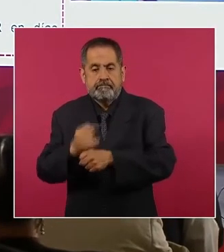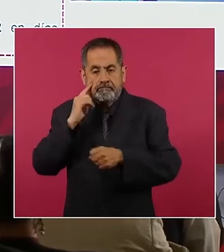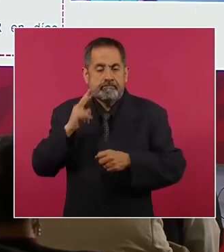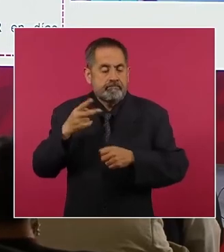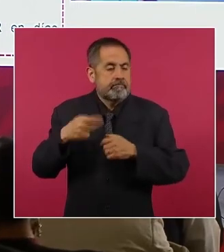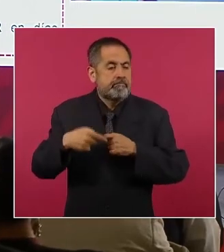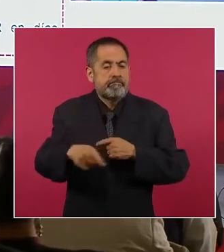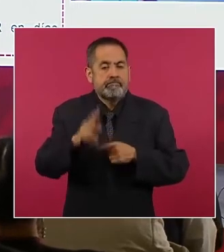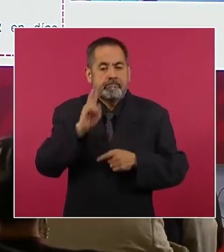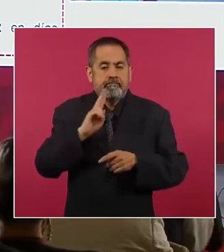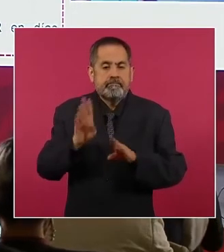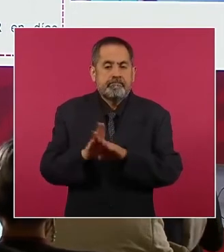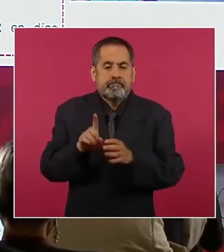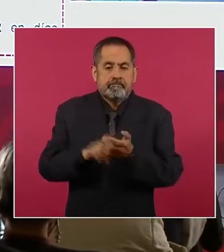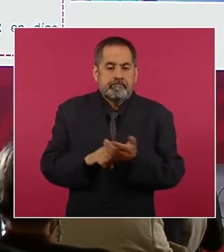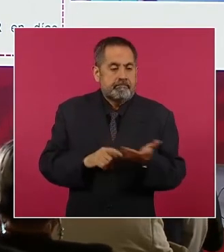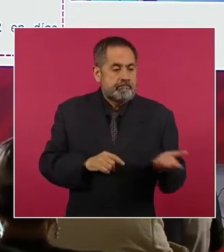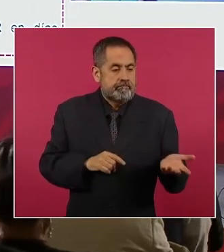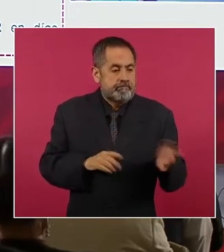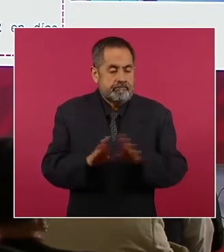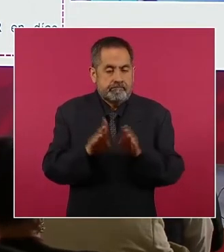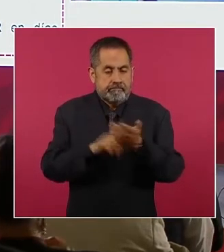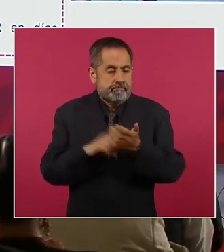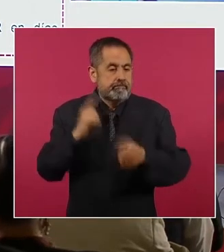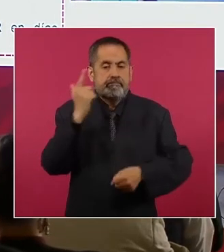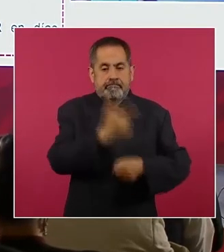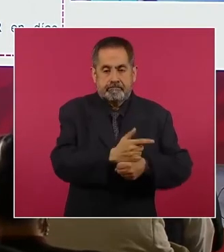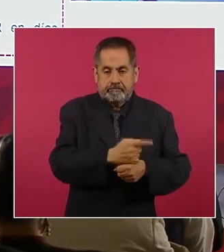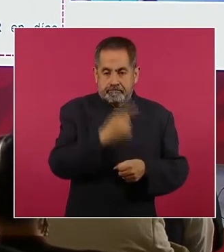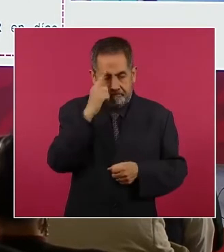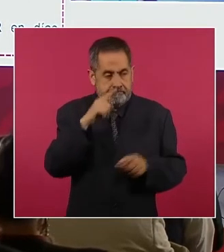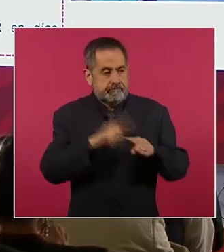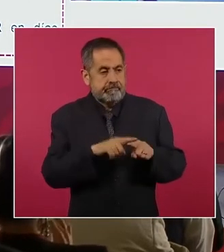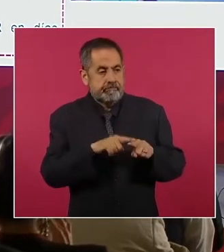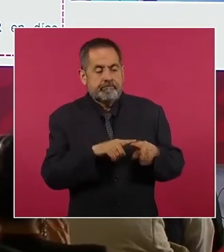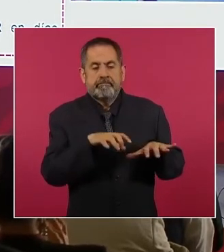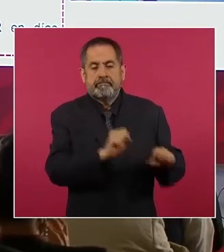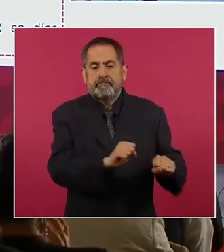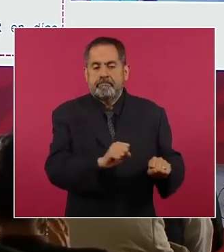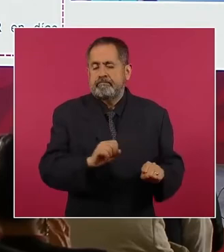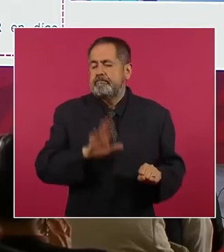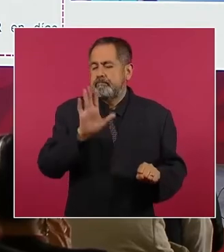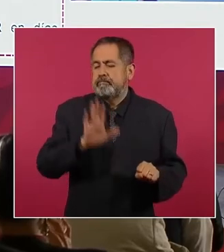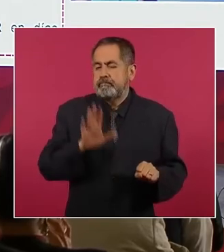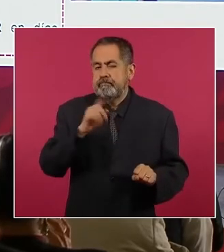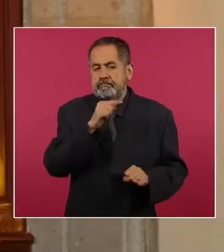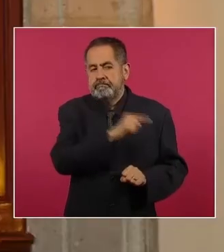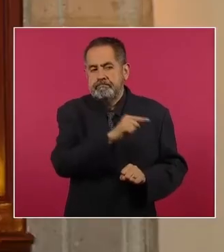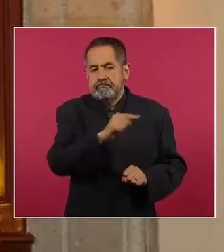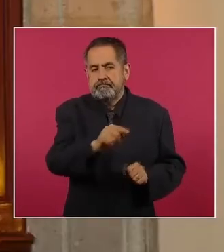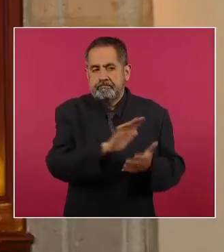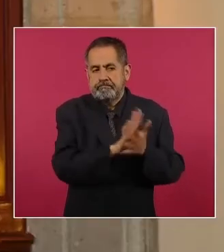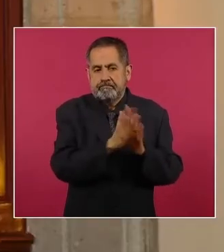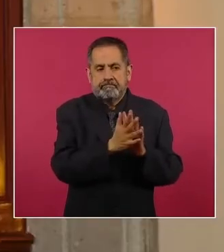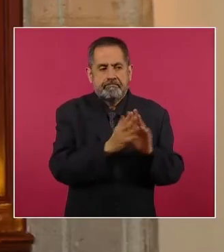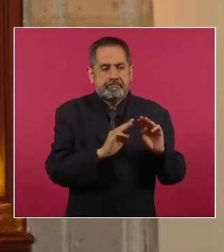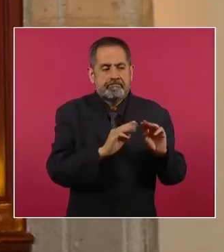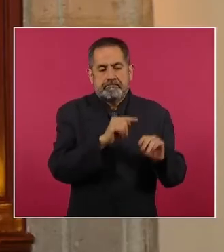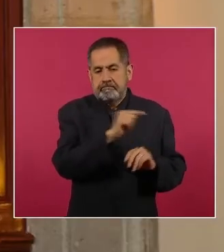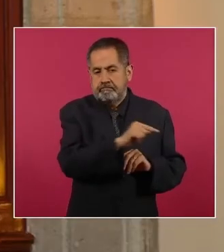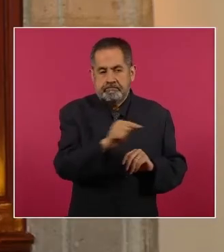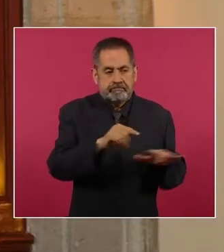que tiene que ver ya con ubicar y detener a los quienes pudieran haber estado involucrados en el